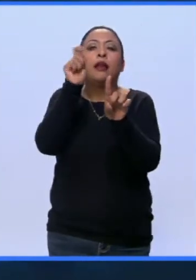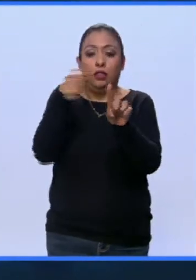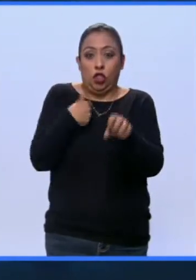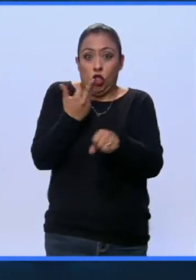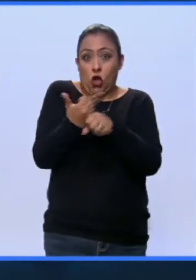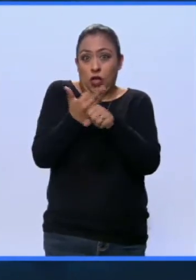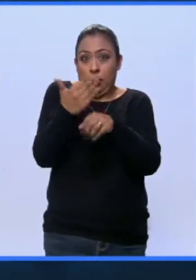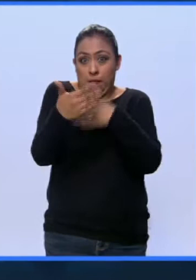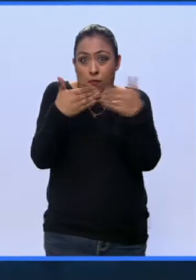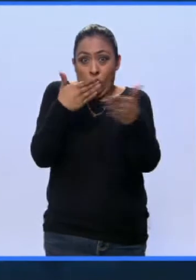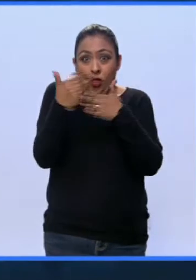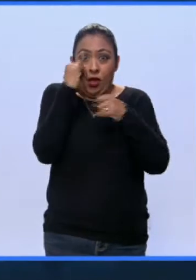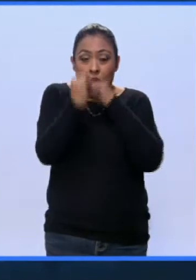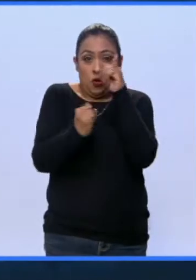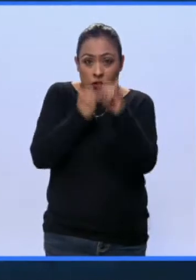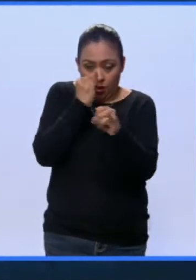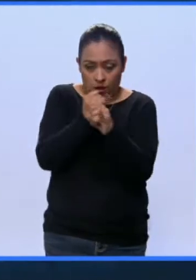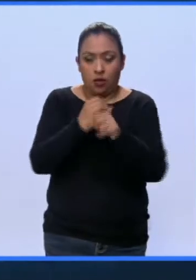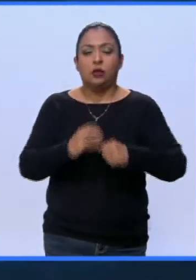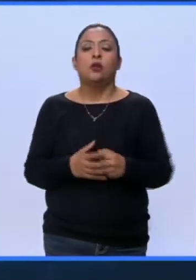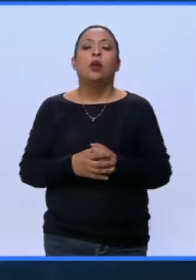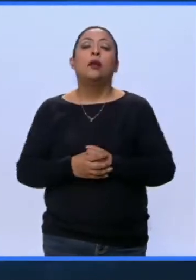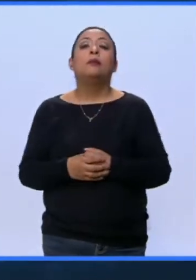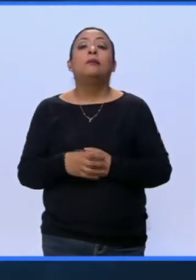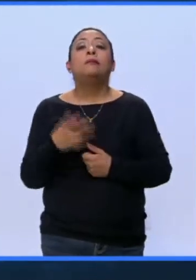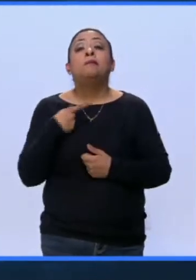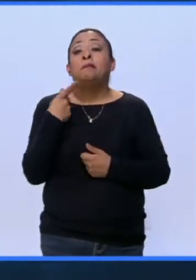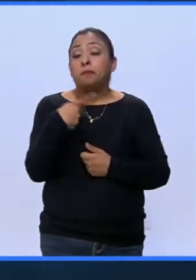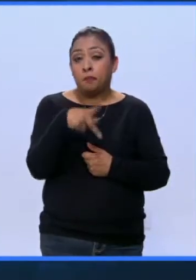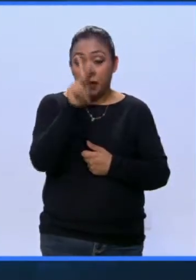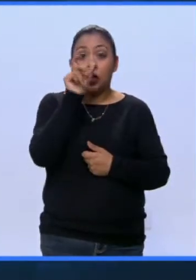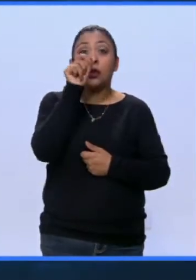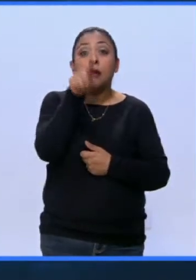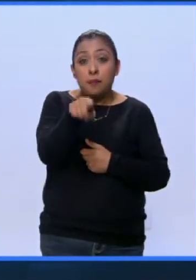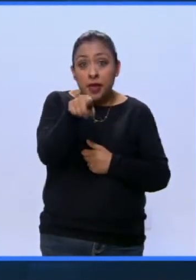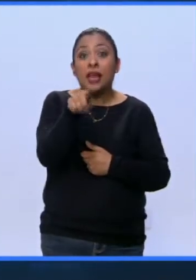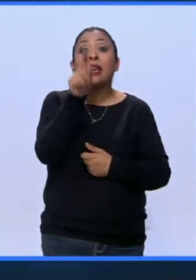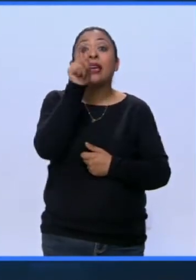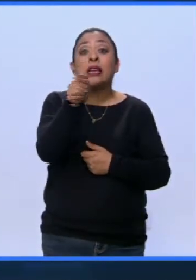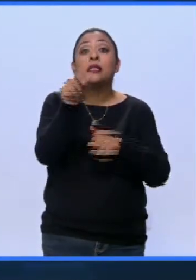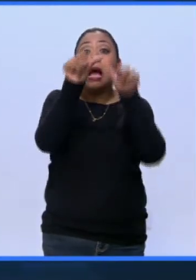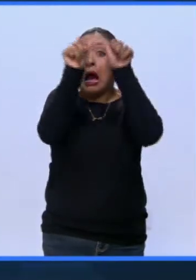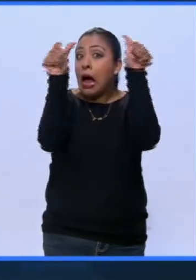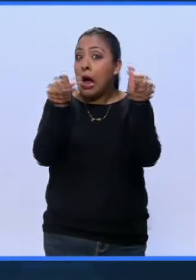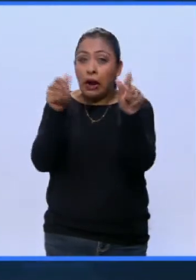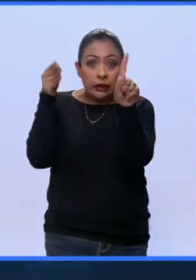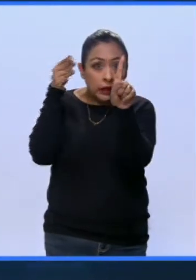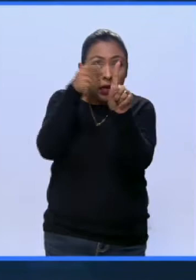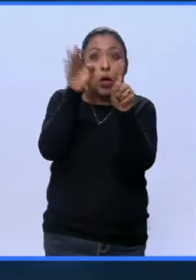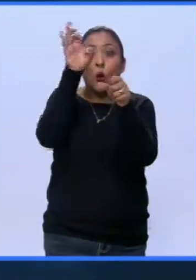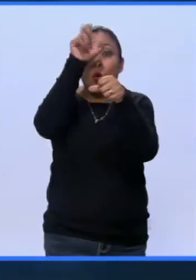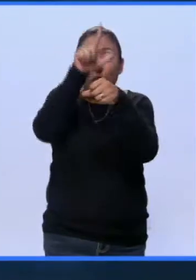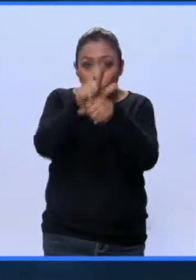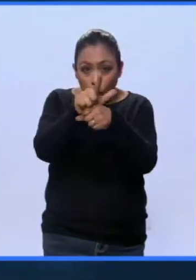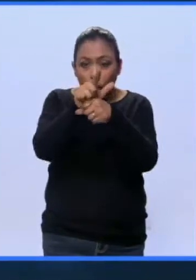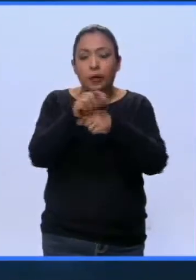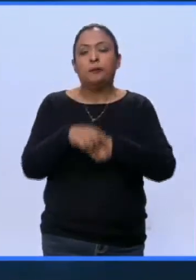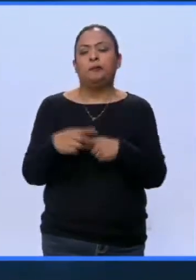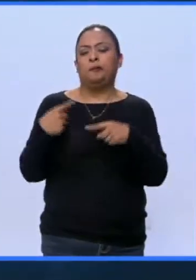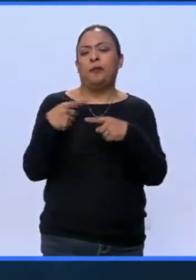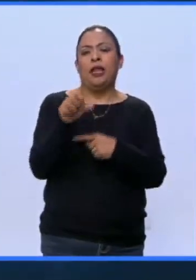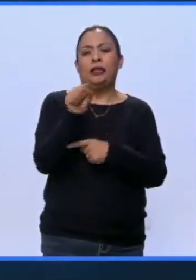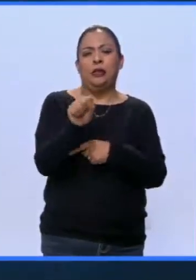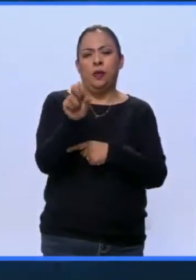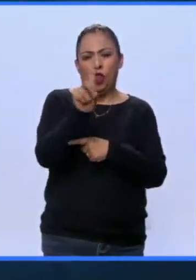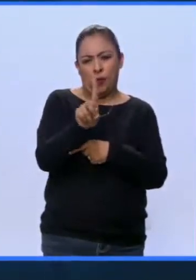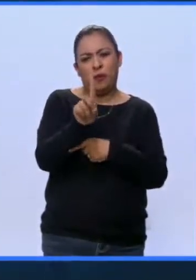a los derechos, en particular a la actualidad internacional, y también al arte y la cultura. Durante este fin de semana